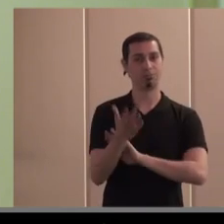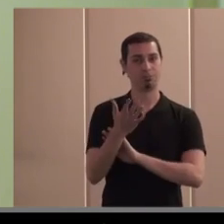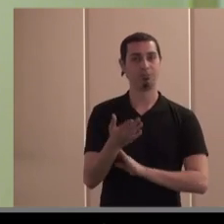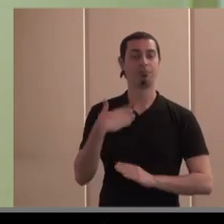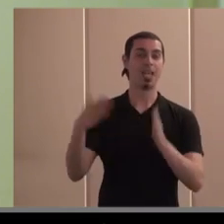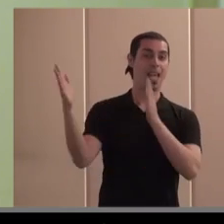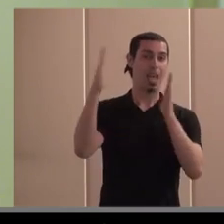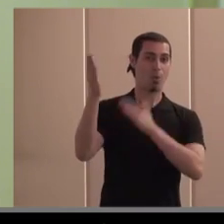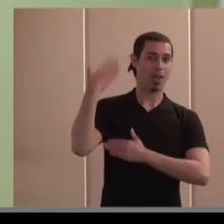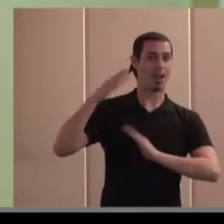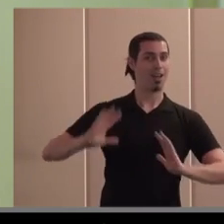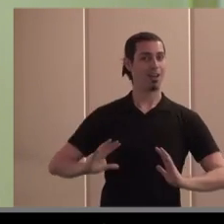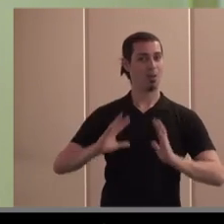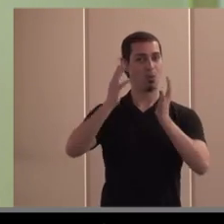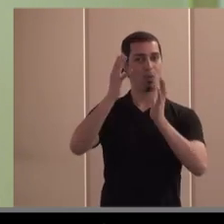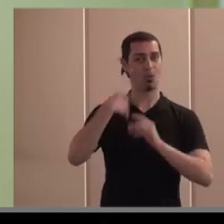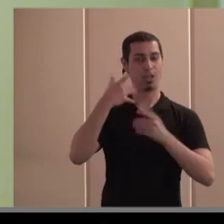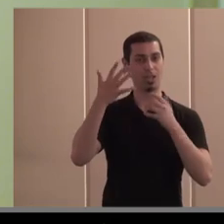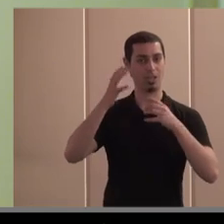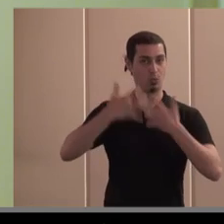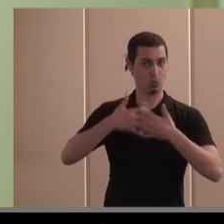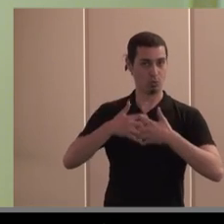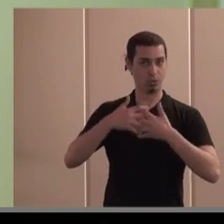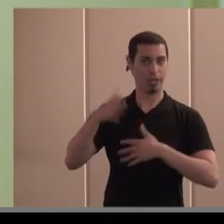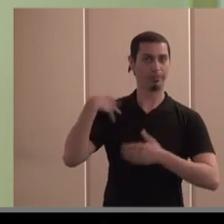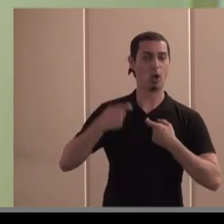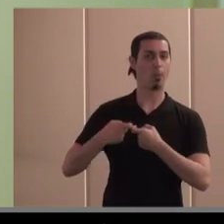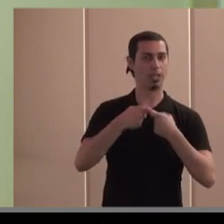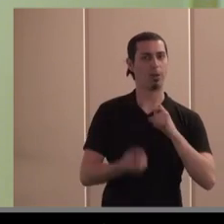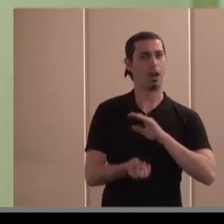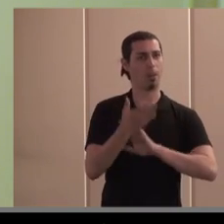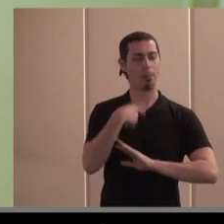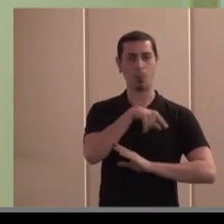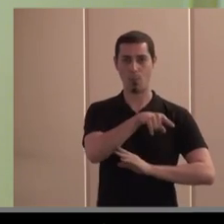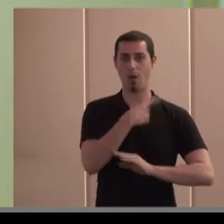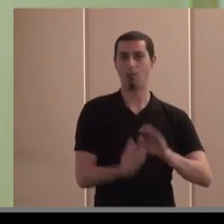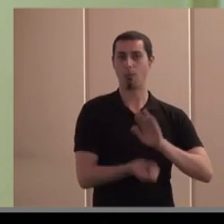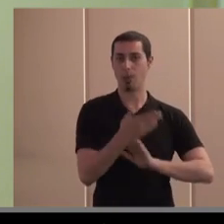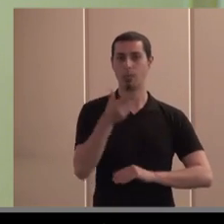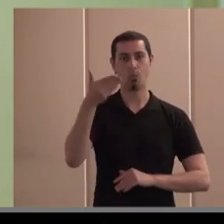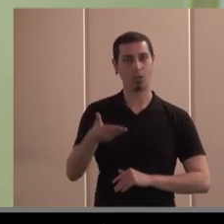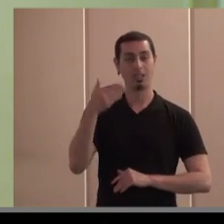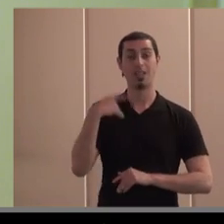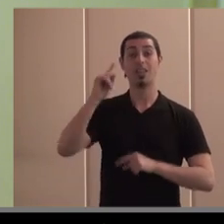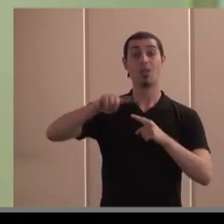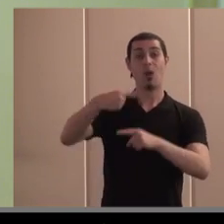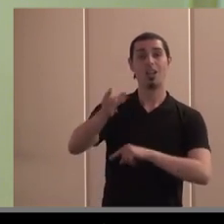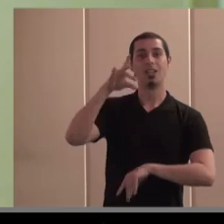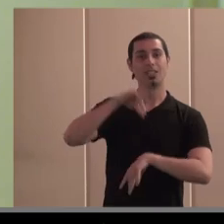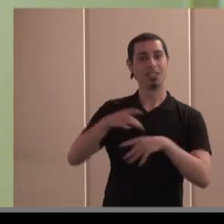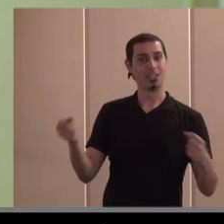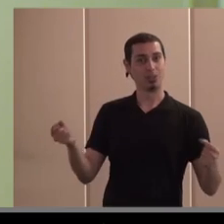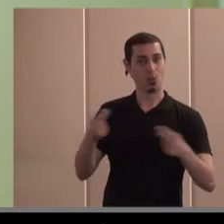En la época de la revolución industrial pues las cooperativas tuvieron su auge importante y nacieron allí. Luego, posteriormente, las mutualidades que ya